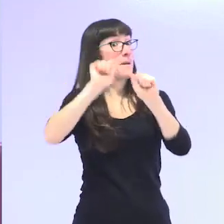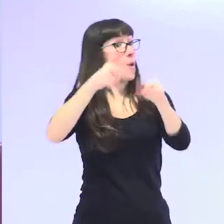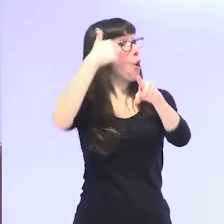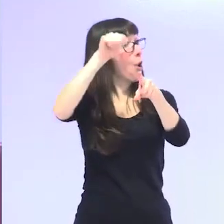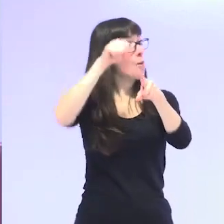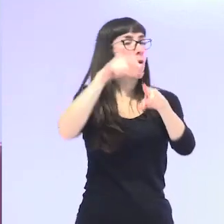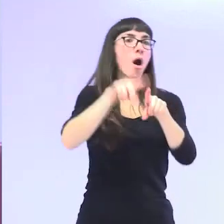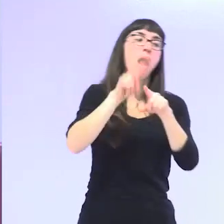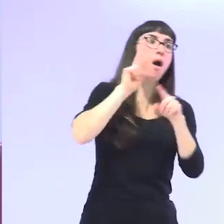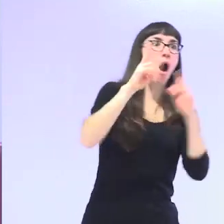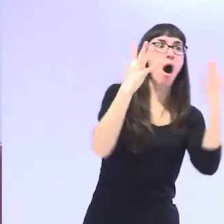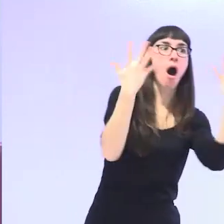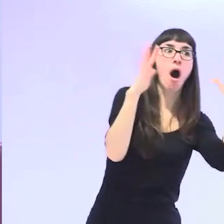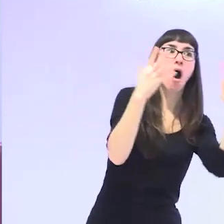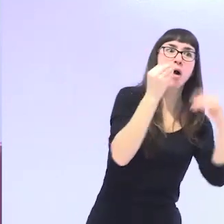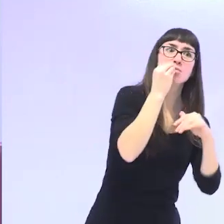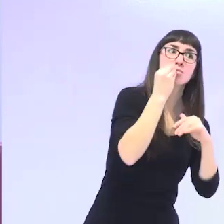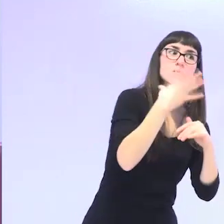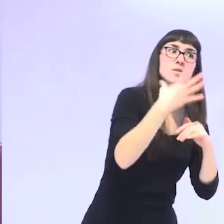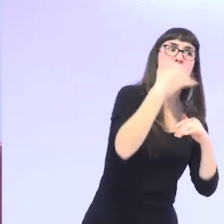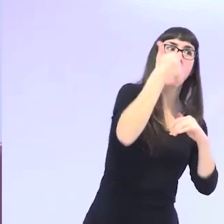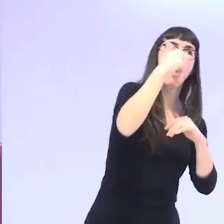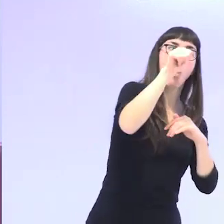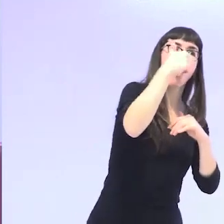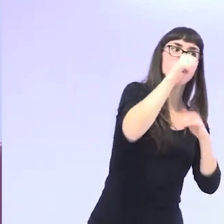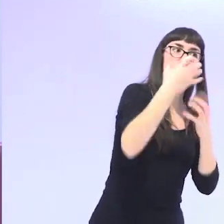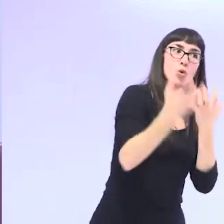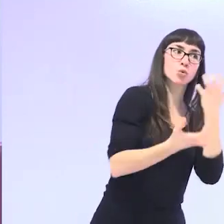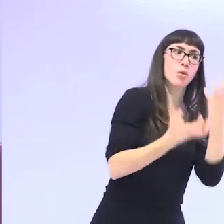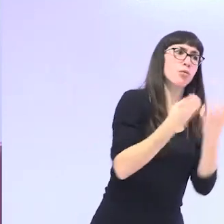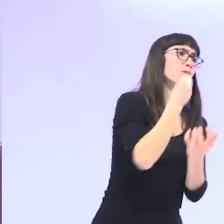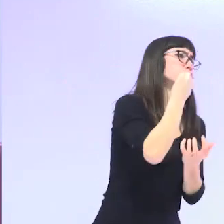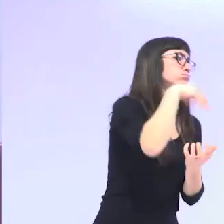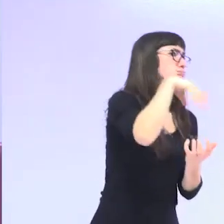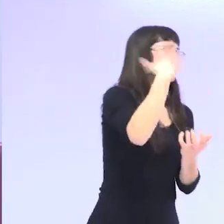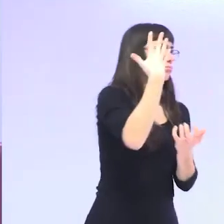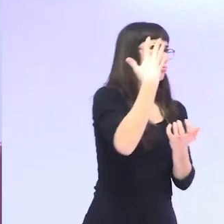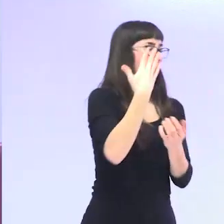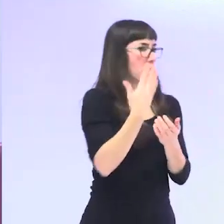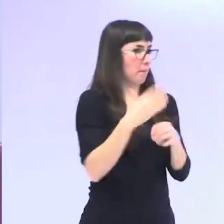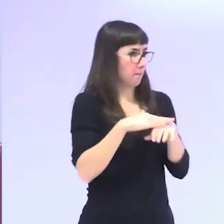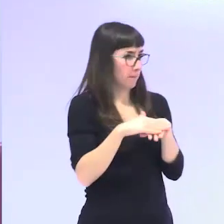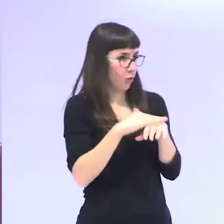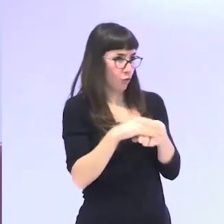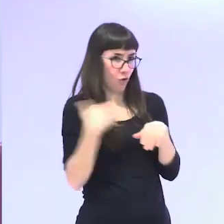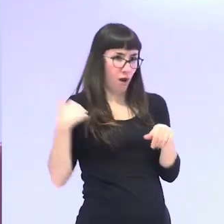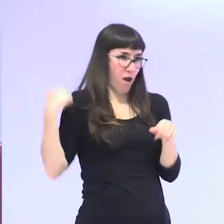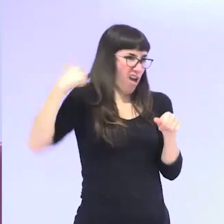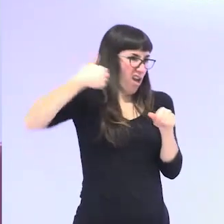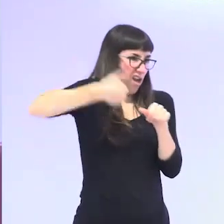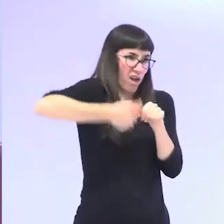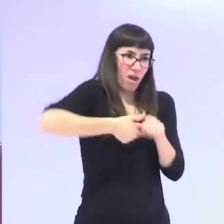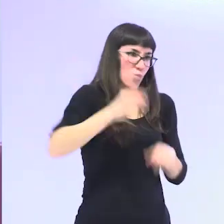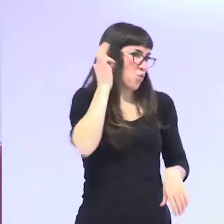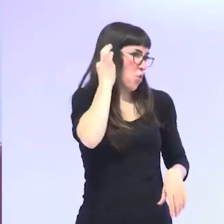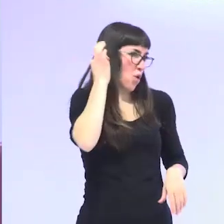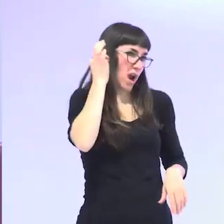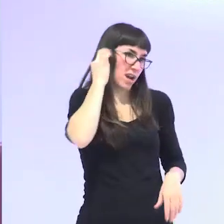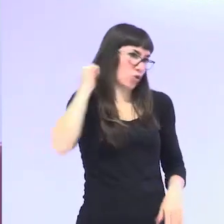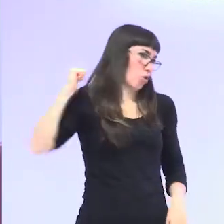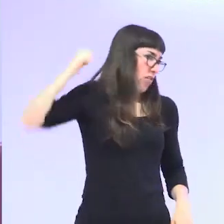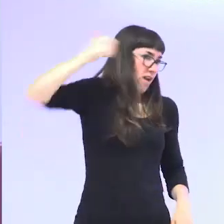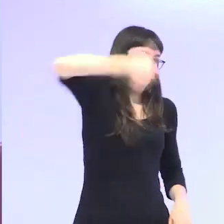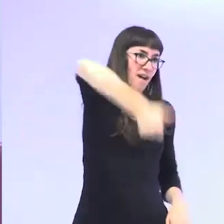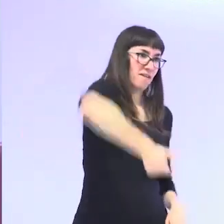por lo tanto cuando los hombres tocan un ámbito y lo convierten un ámbito que ha sido femenino y lo convierten en algo masculino y además lo llevan al mercado